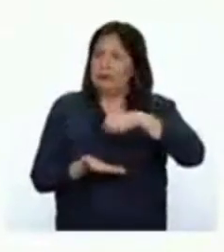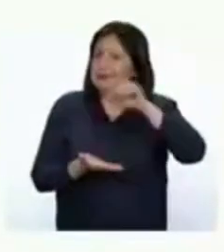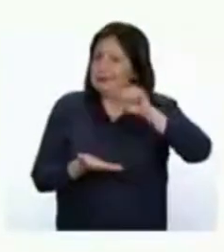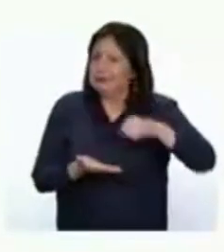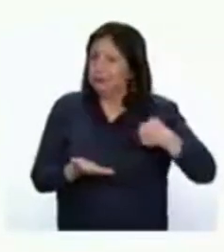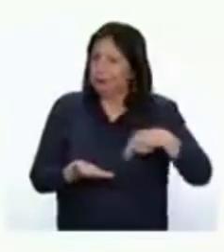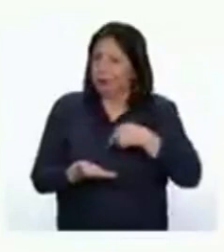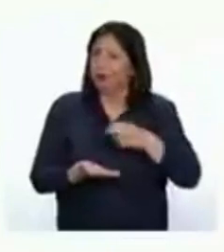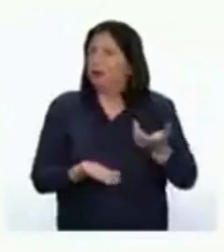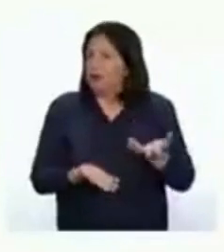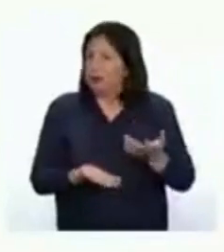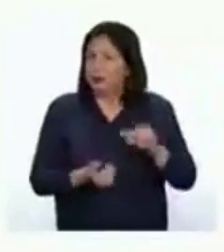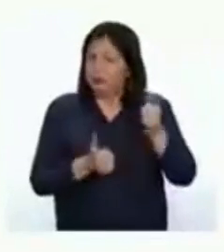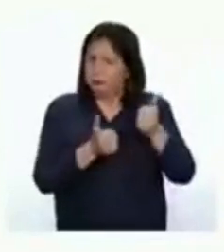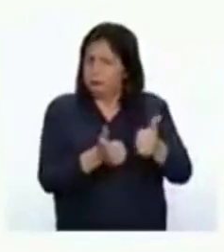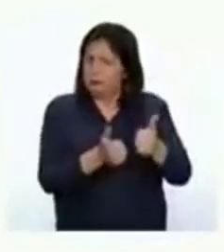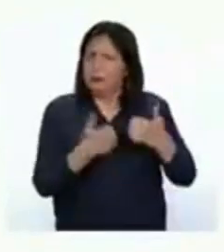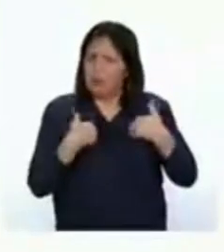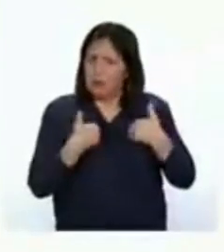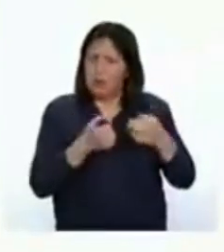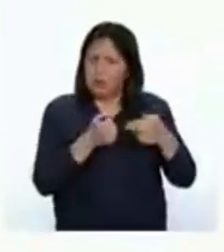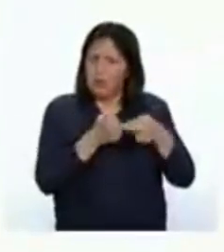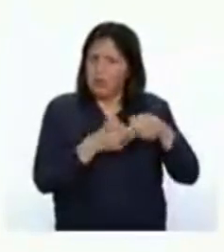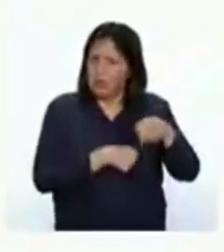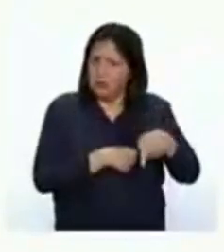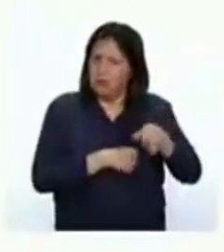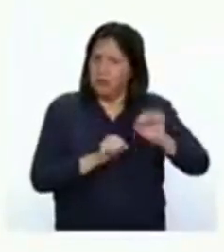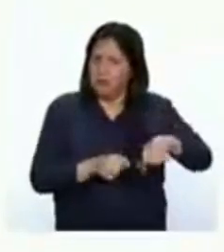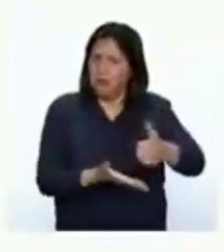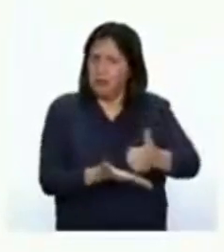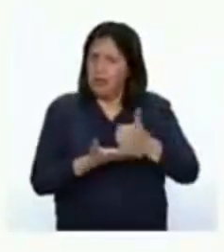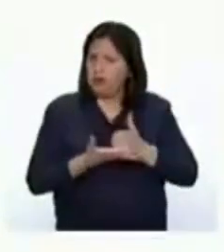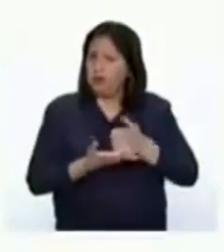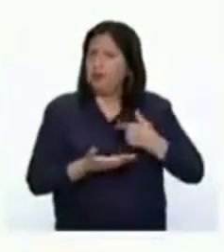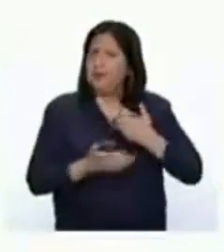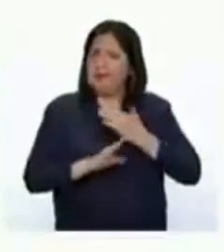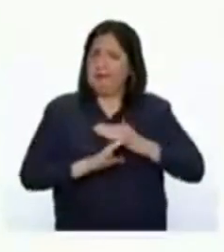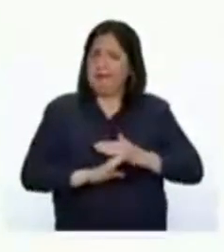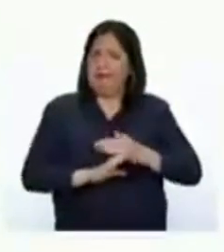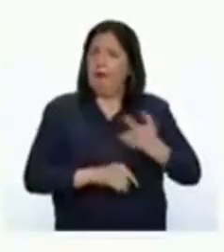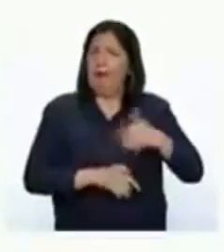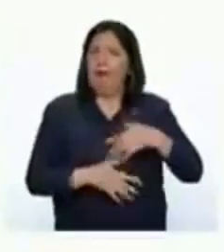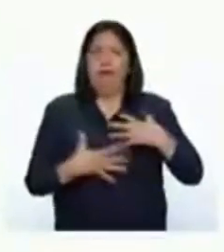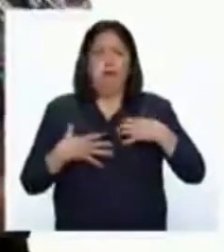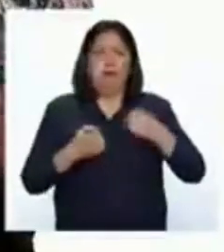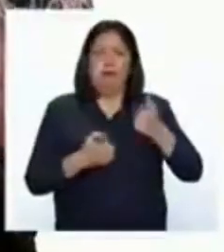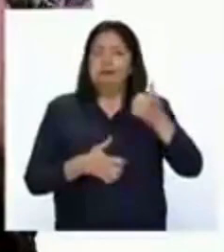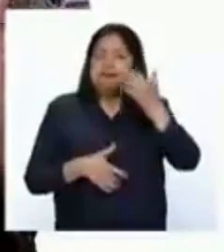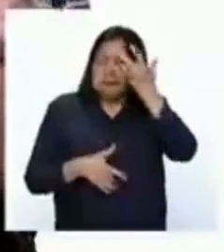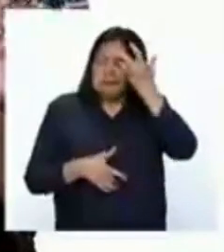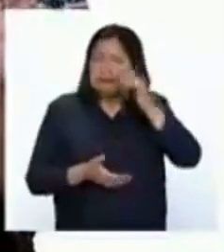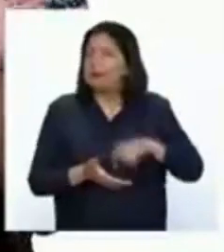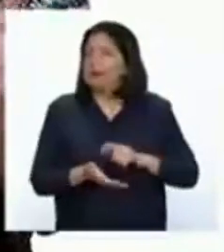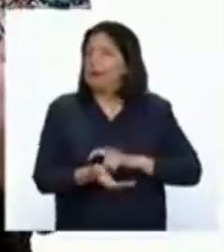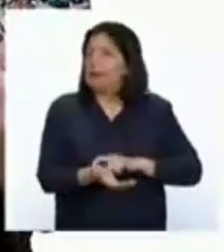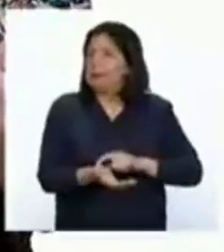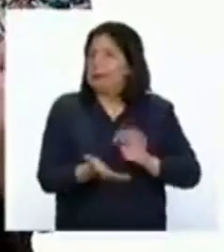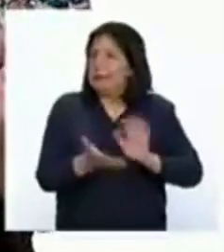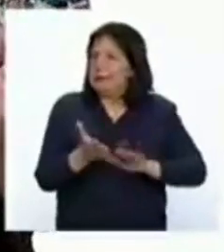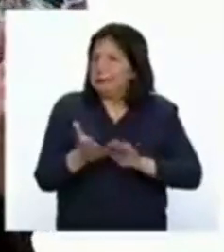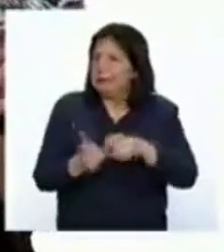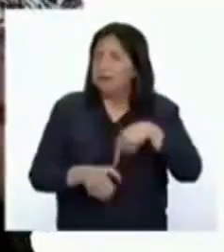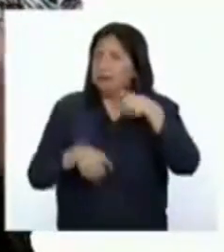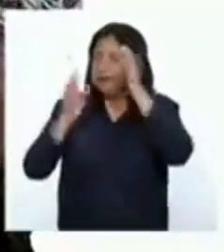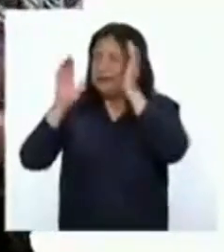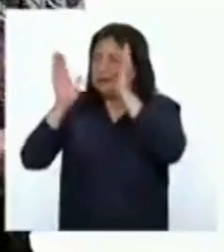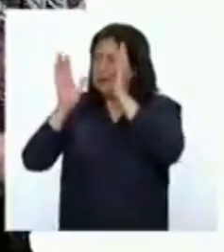consumimos. ¿Son ricos en hierro? ¿Nos pueden ayudar a prevenir o superar la anemia? Es muy importante